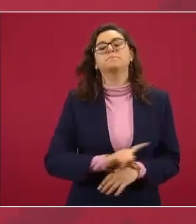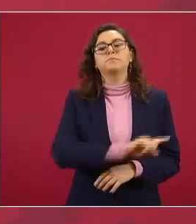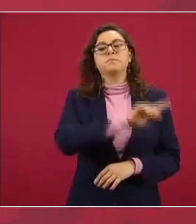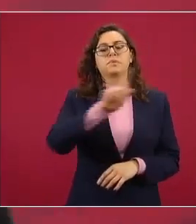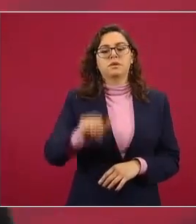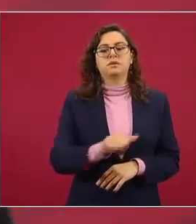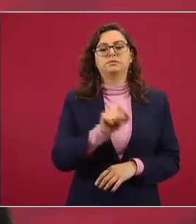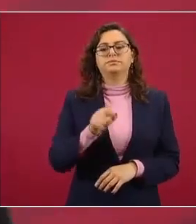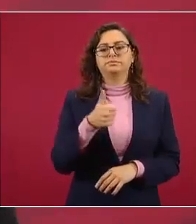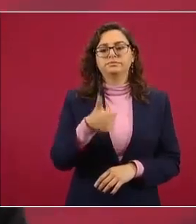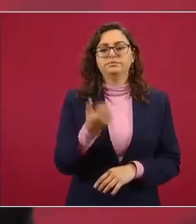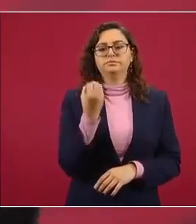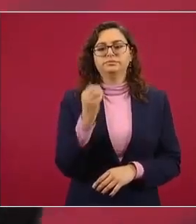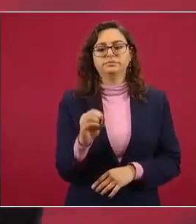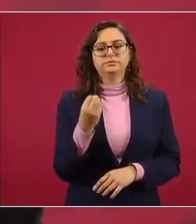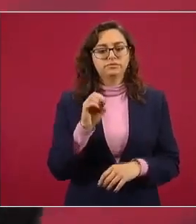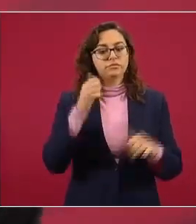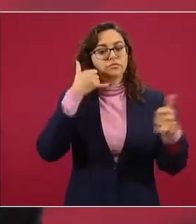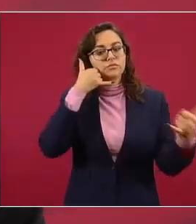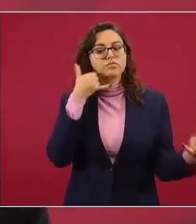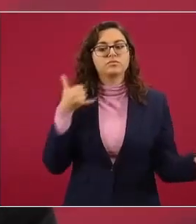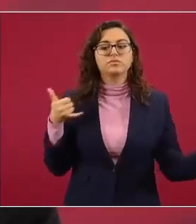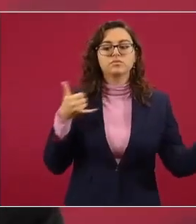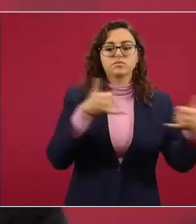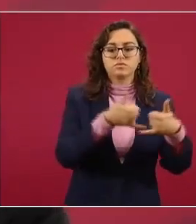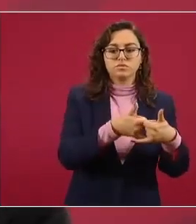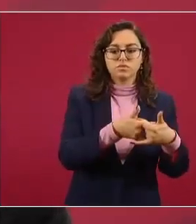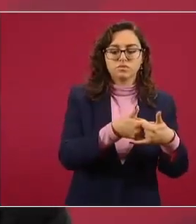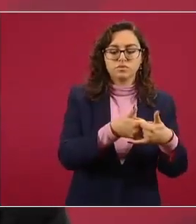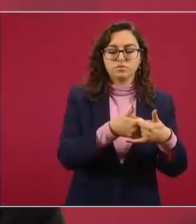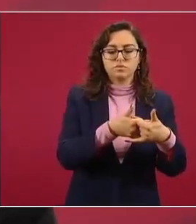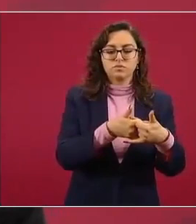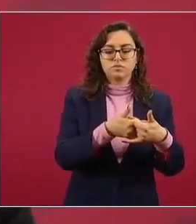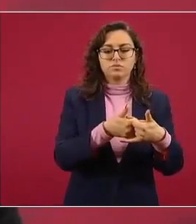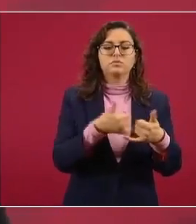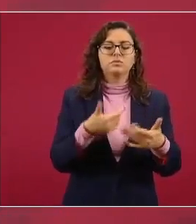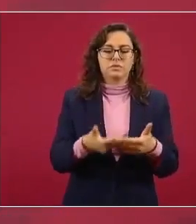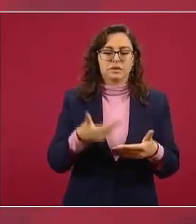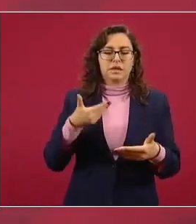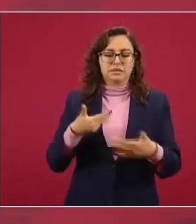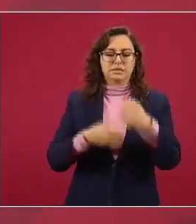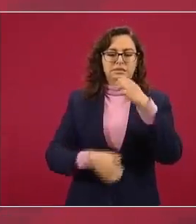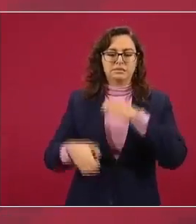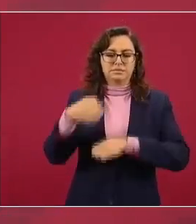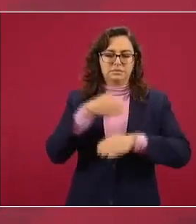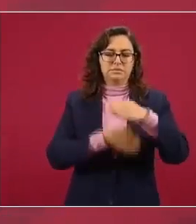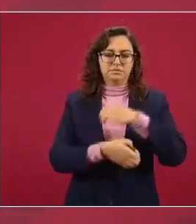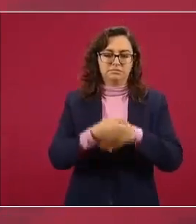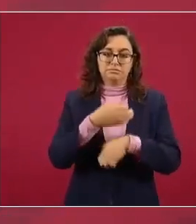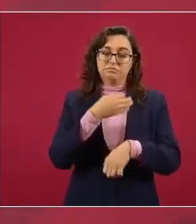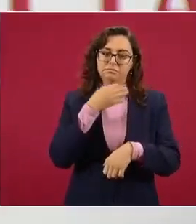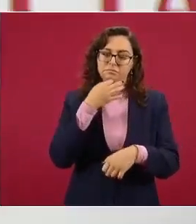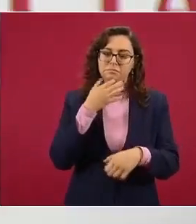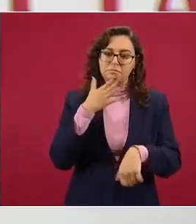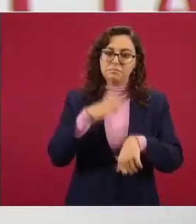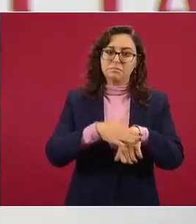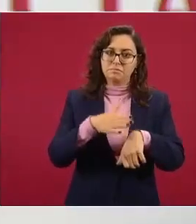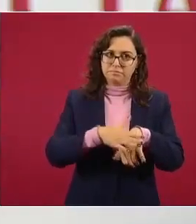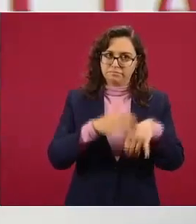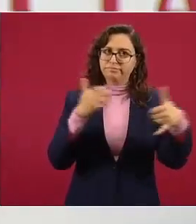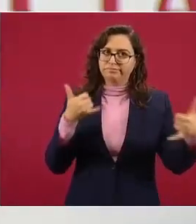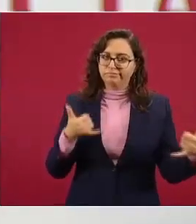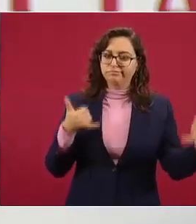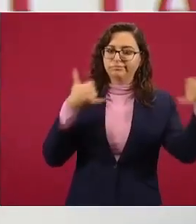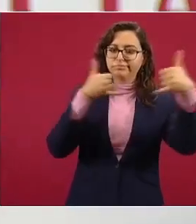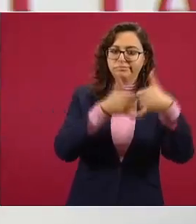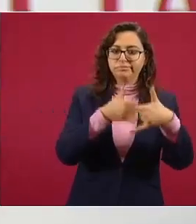derivada de la plática que había yo tenido con el embajador de los Estados Unidos, con el fiscal general